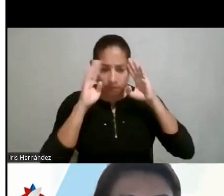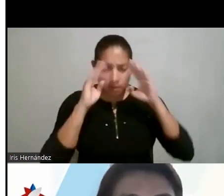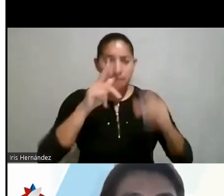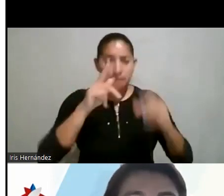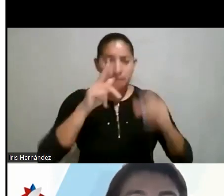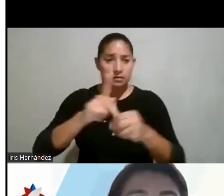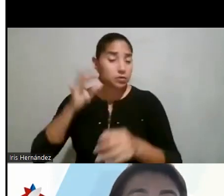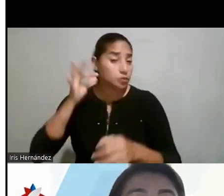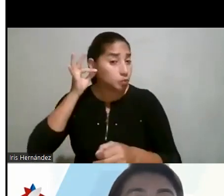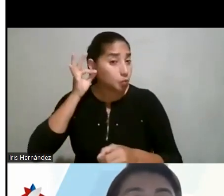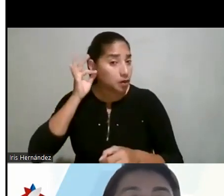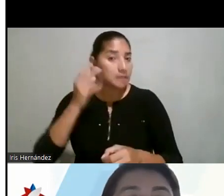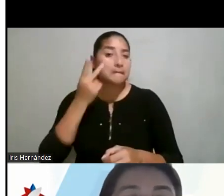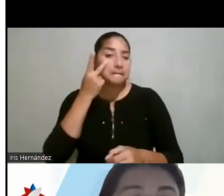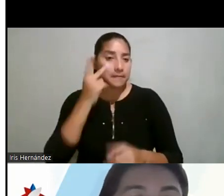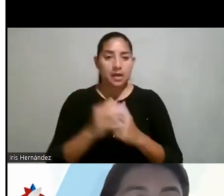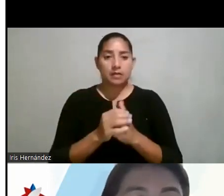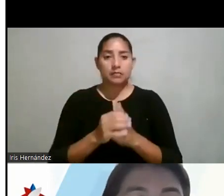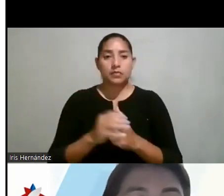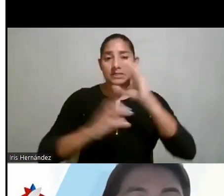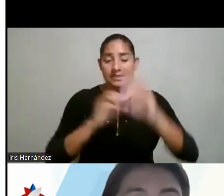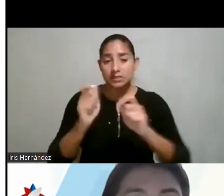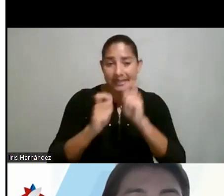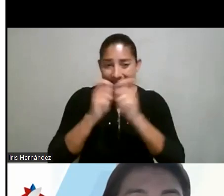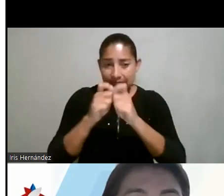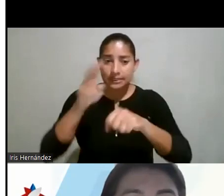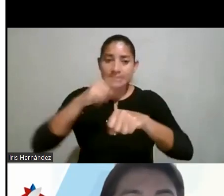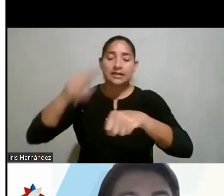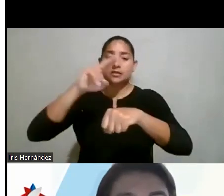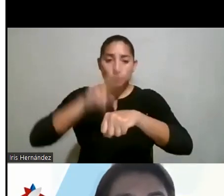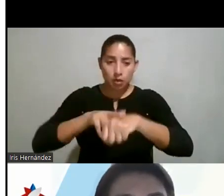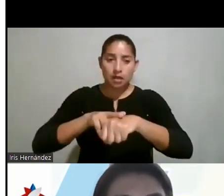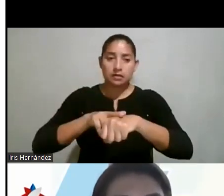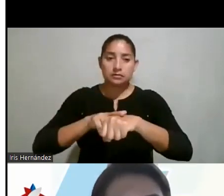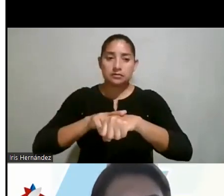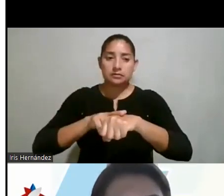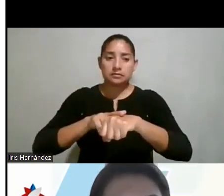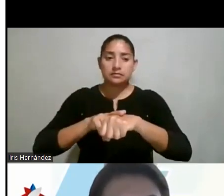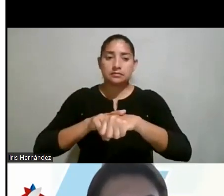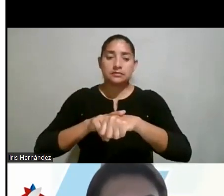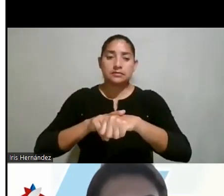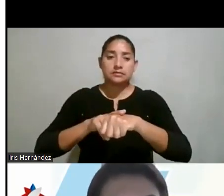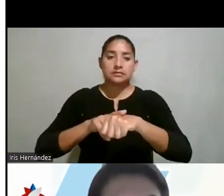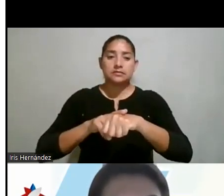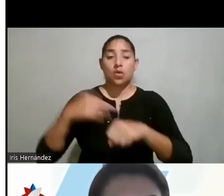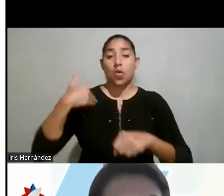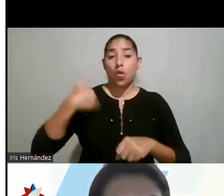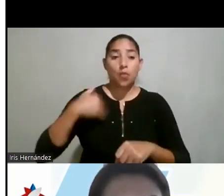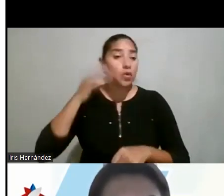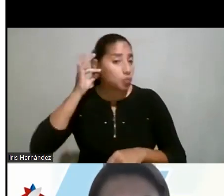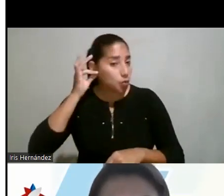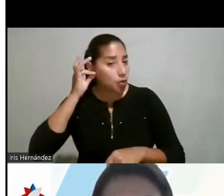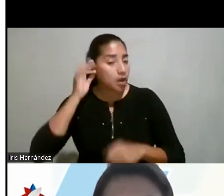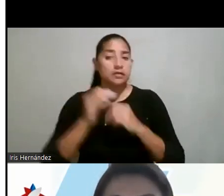femenina, por ejemplo, vemos que en el caso de ciencias exactas y naturales, prácticamente en cuanto a hombres y mujeres, tenemos